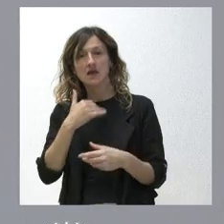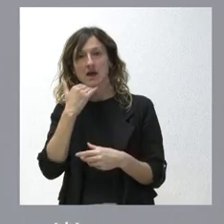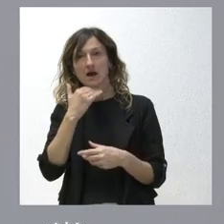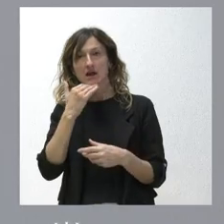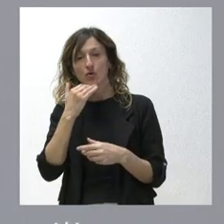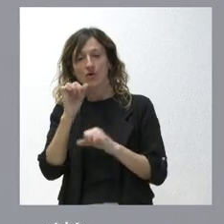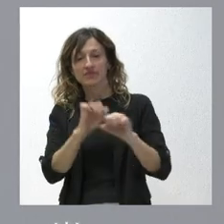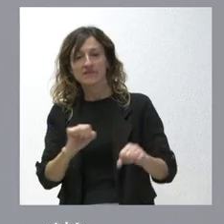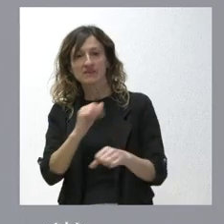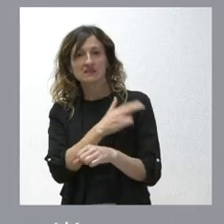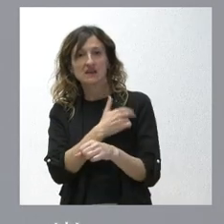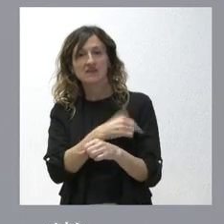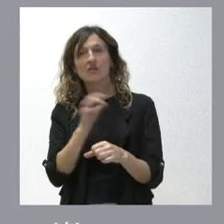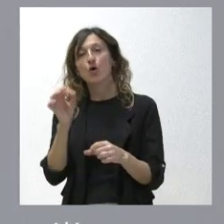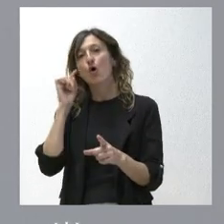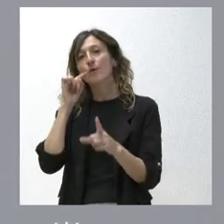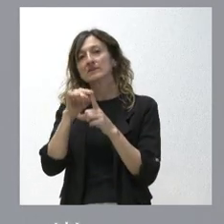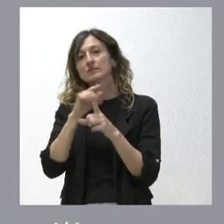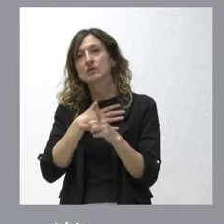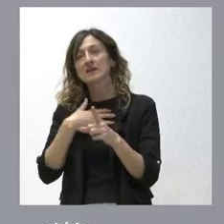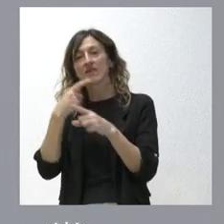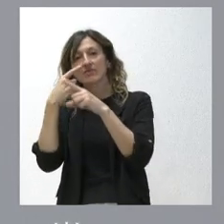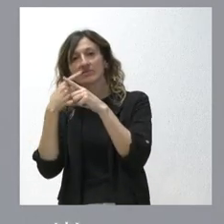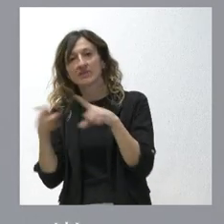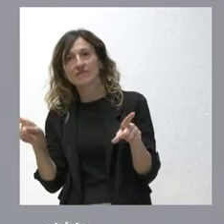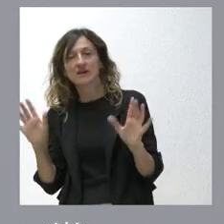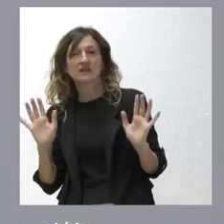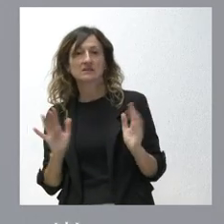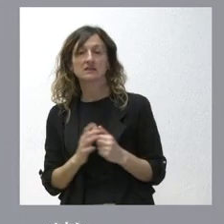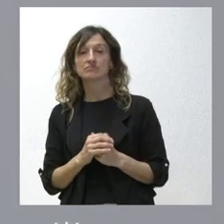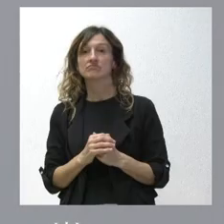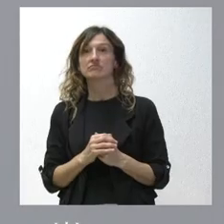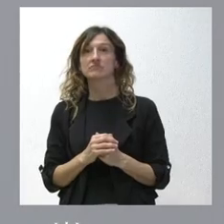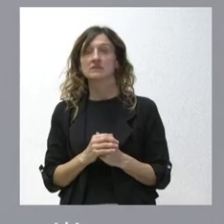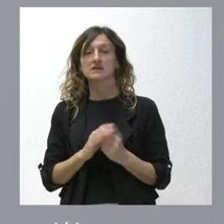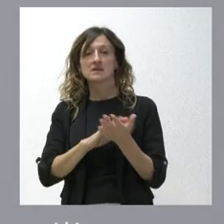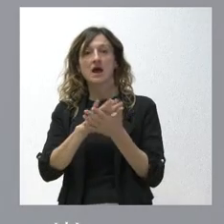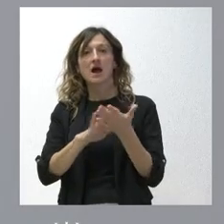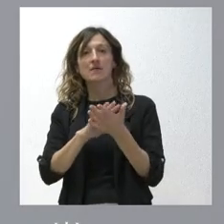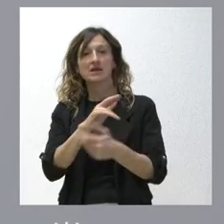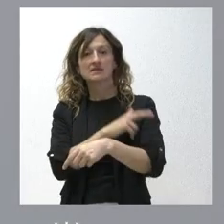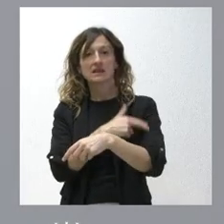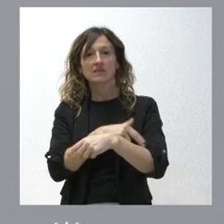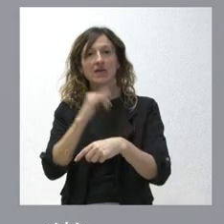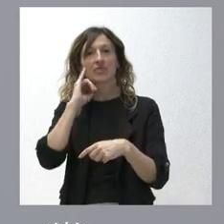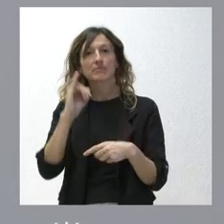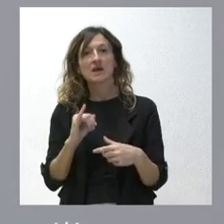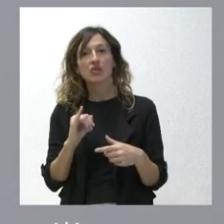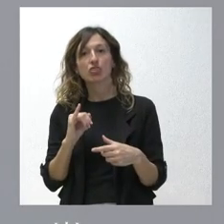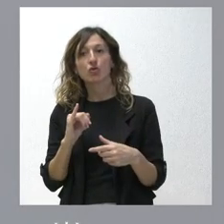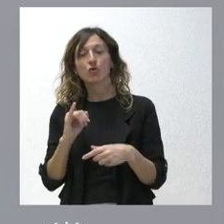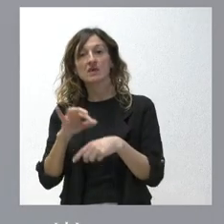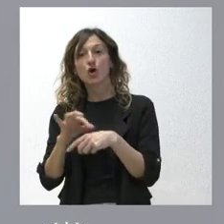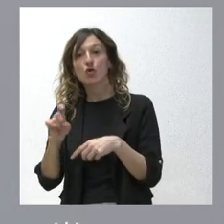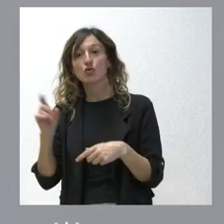la defensa de la sanidad o un objetivo distinto de la defensa de la sanidad porque si cuando se habla de la sanidad y del Bierzo y de la oncología no están